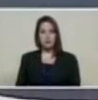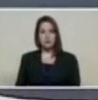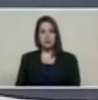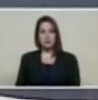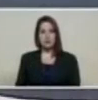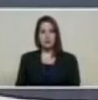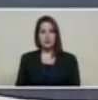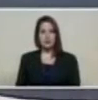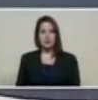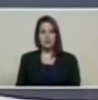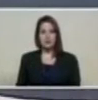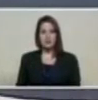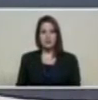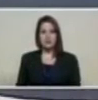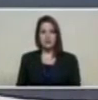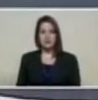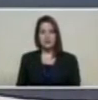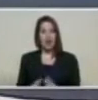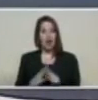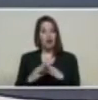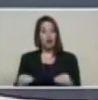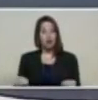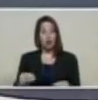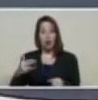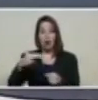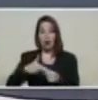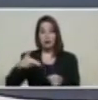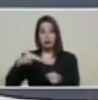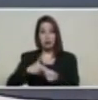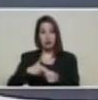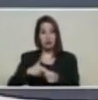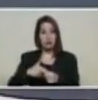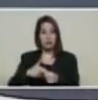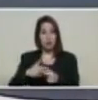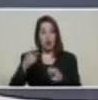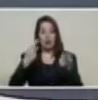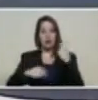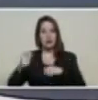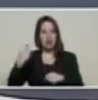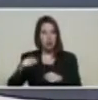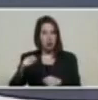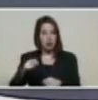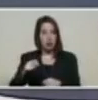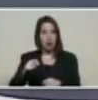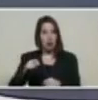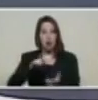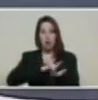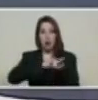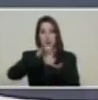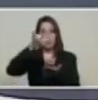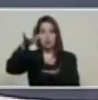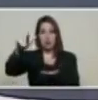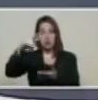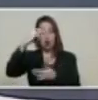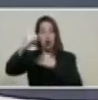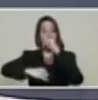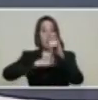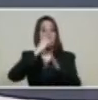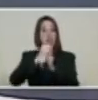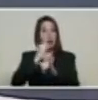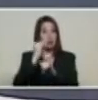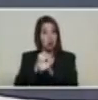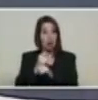aviación toda la gasolina que se venda para la aviación internacional